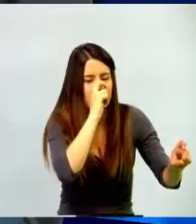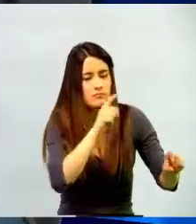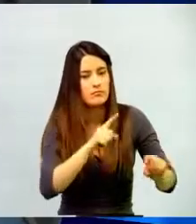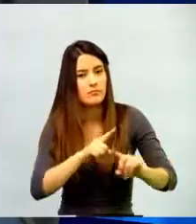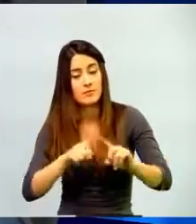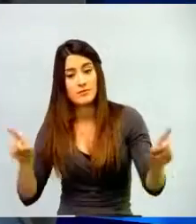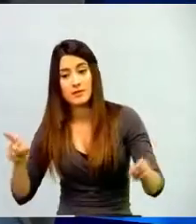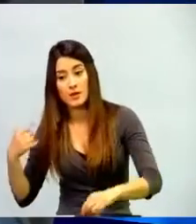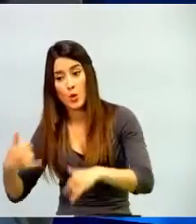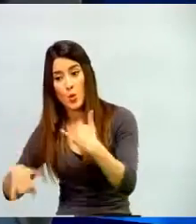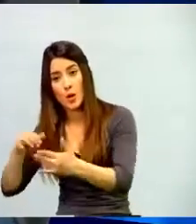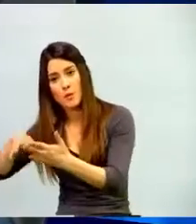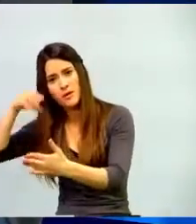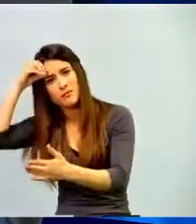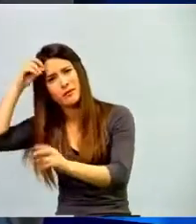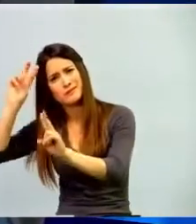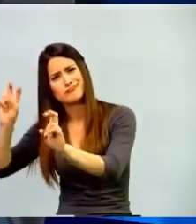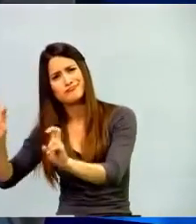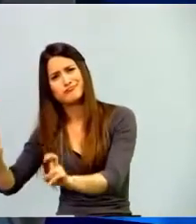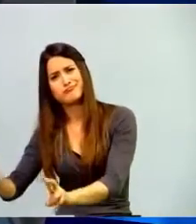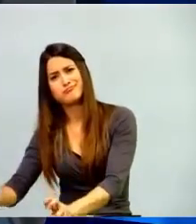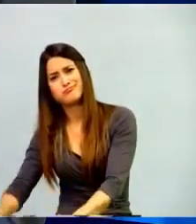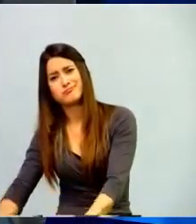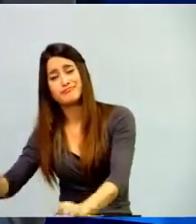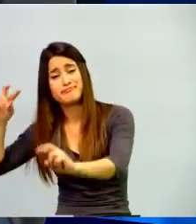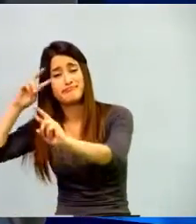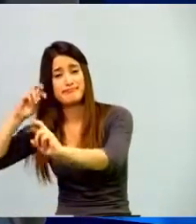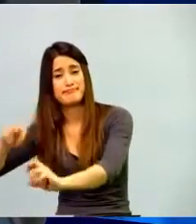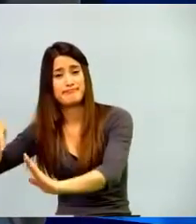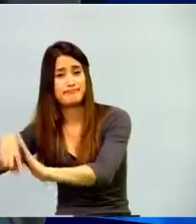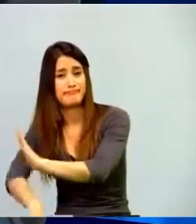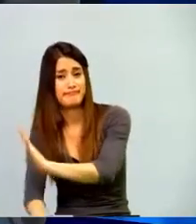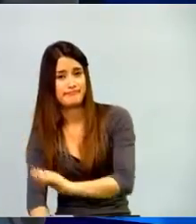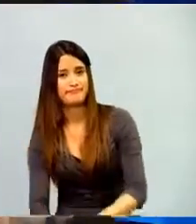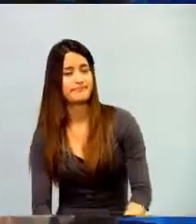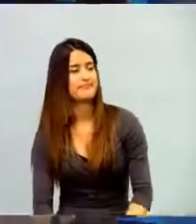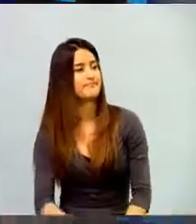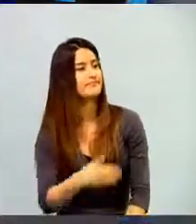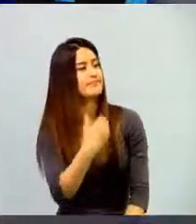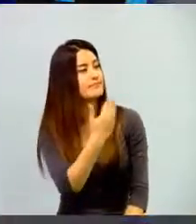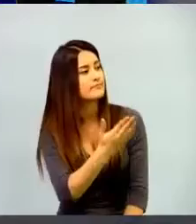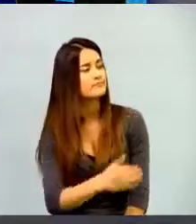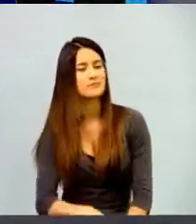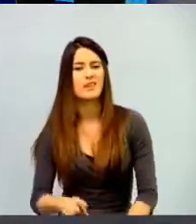es más explorativo y puede llegar a varios. Yo pienso que creatividad.